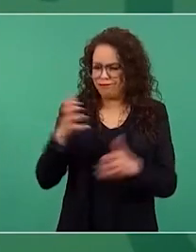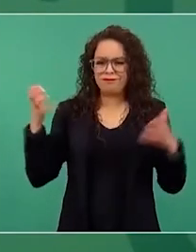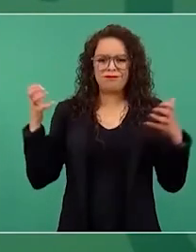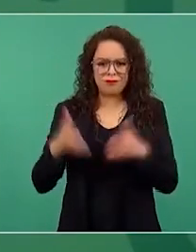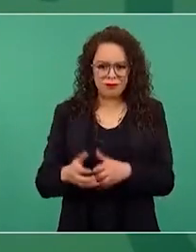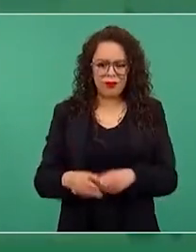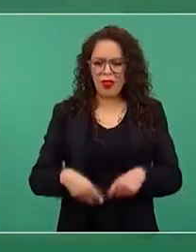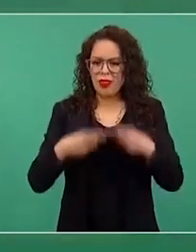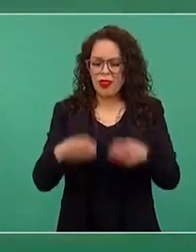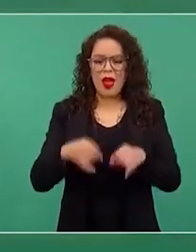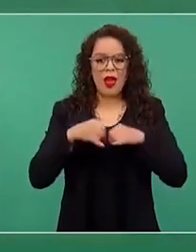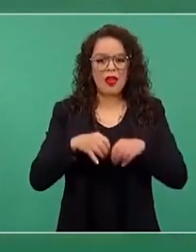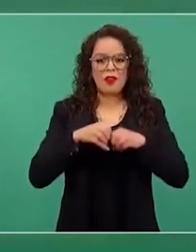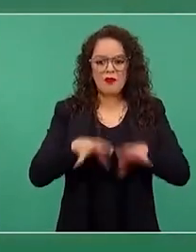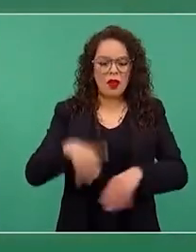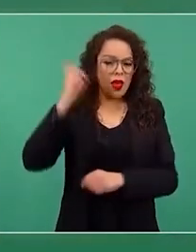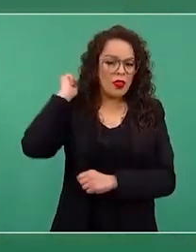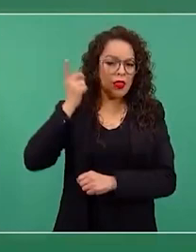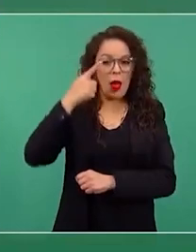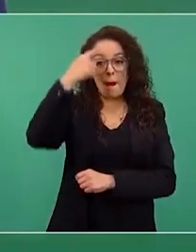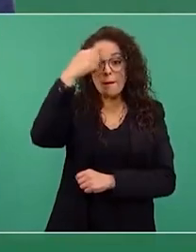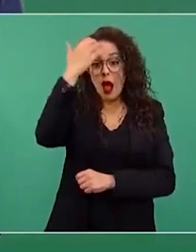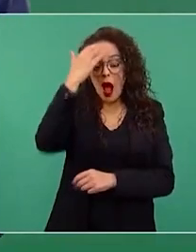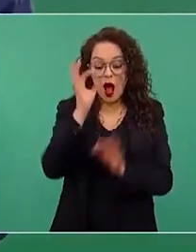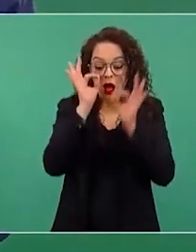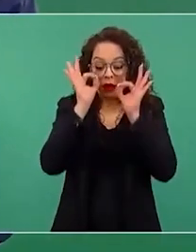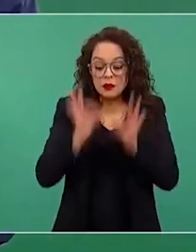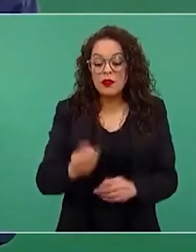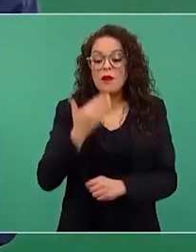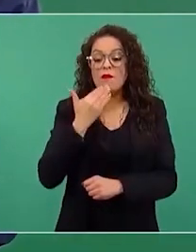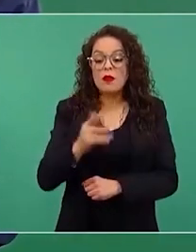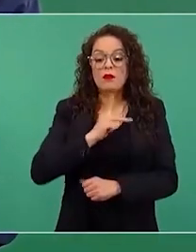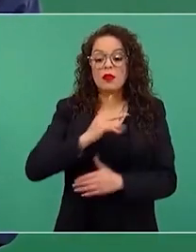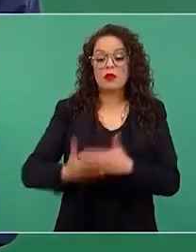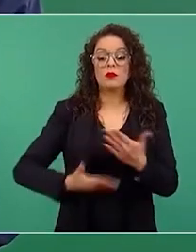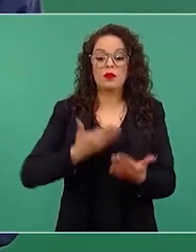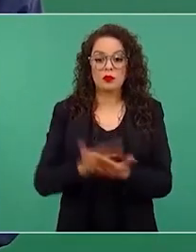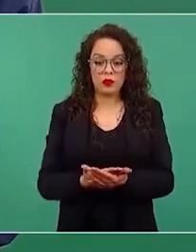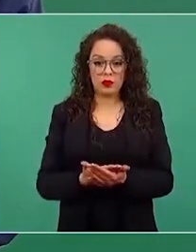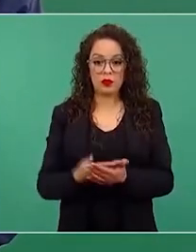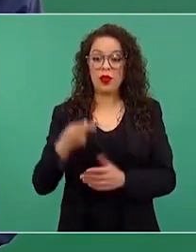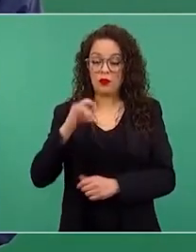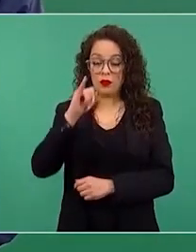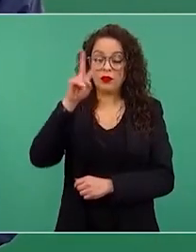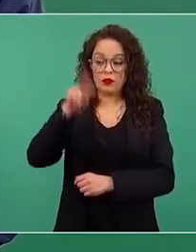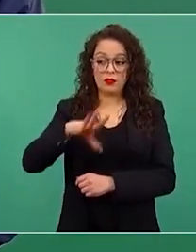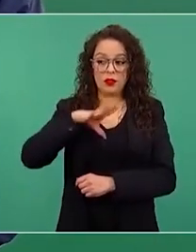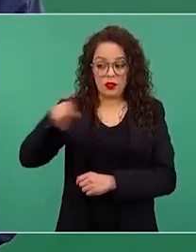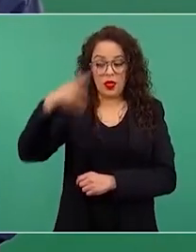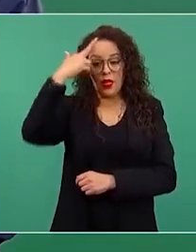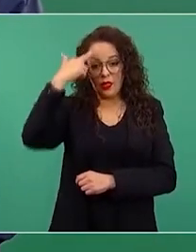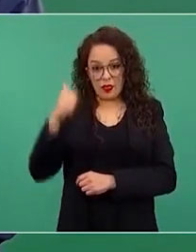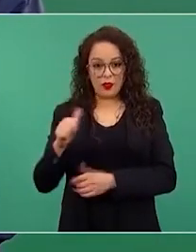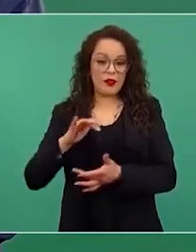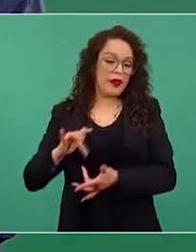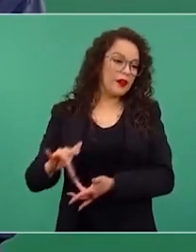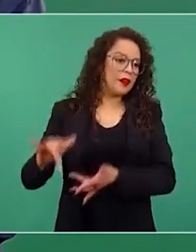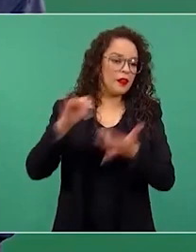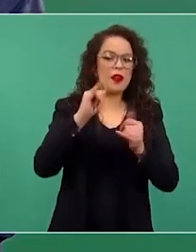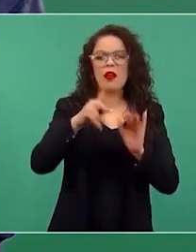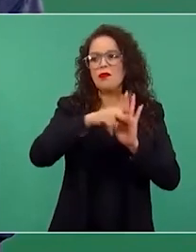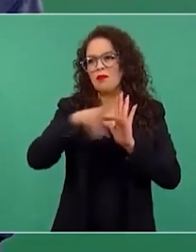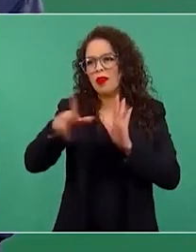para que se conozca bien y en efecto hay en las redes sociales y en los medios convencionales